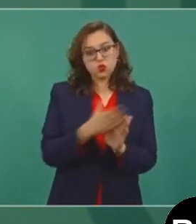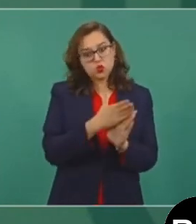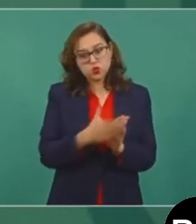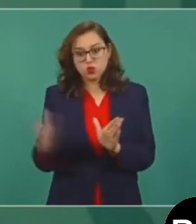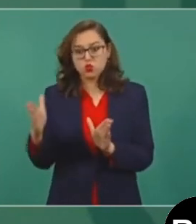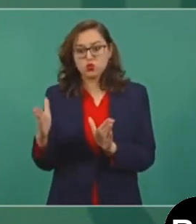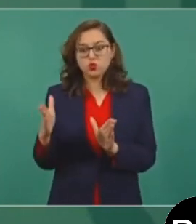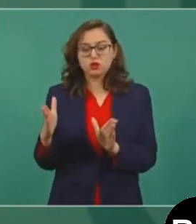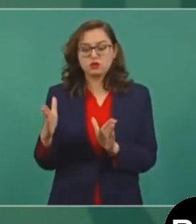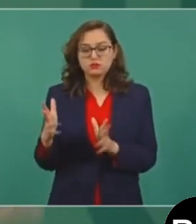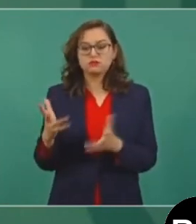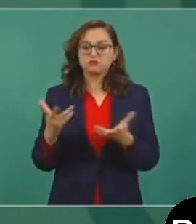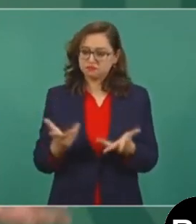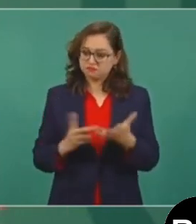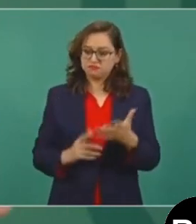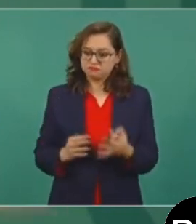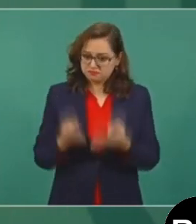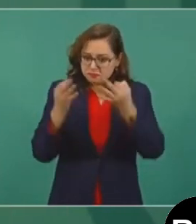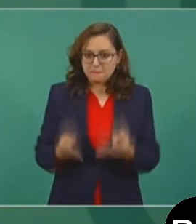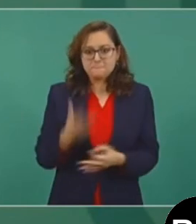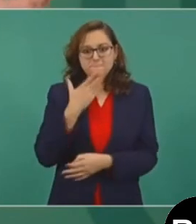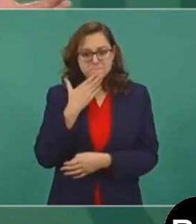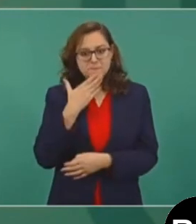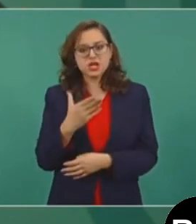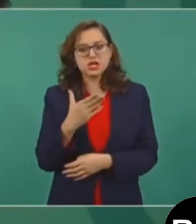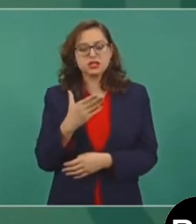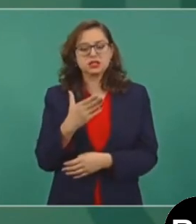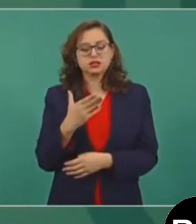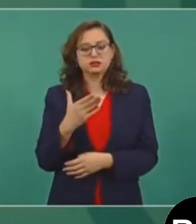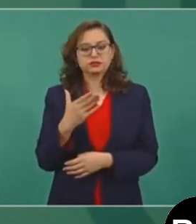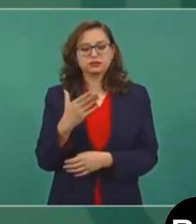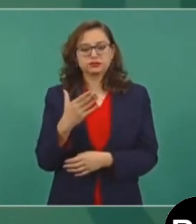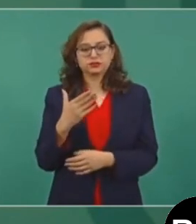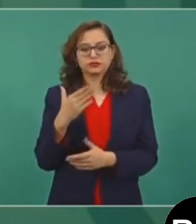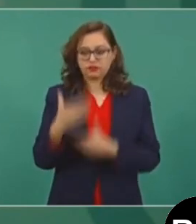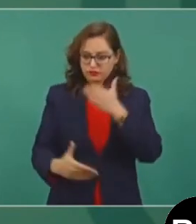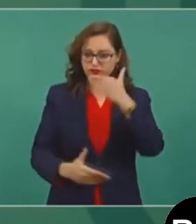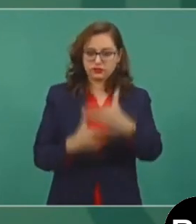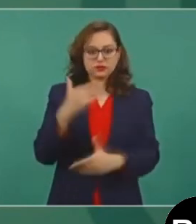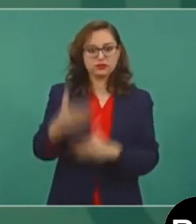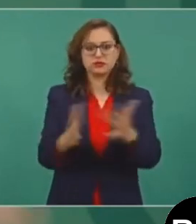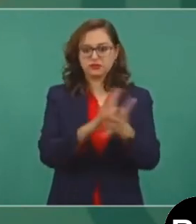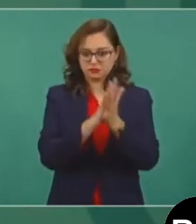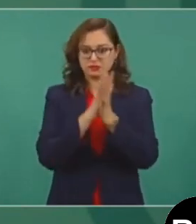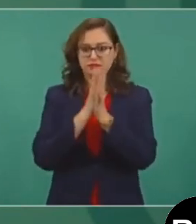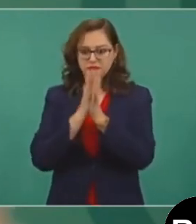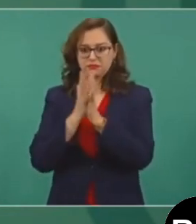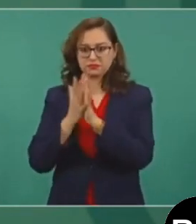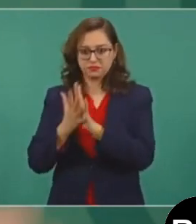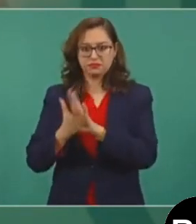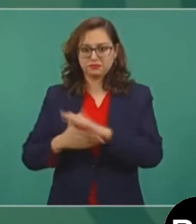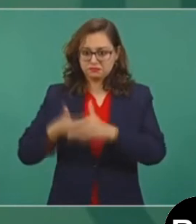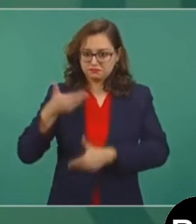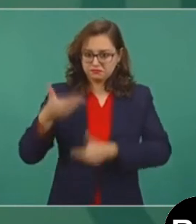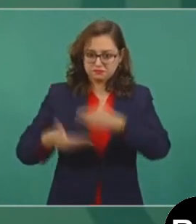de sentar las bases para la transformación y si es posible